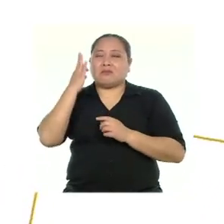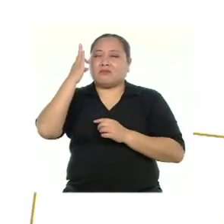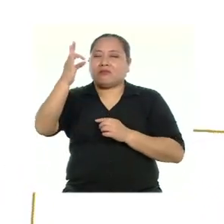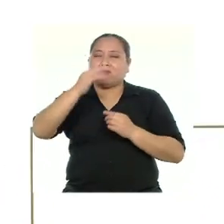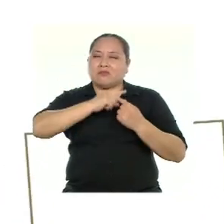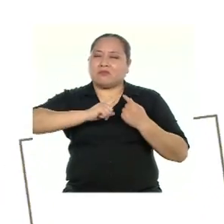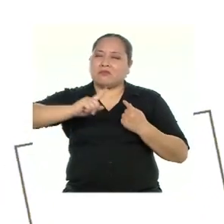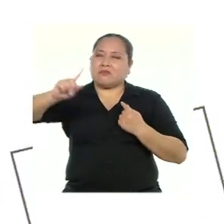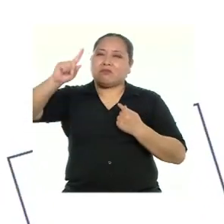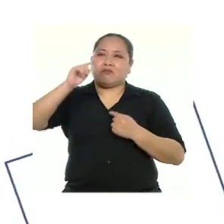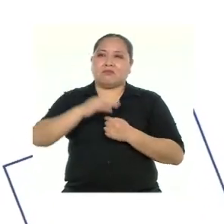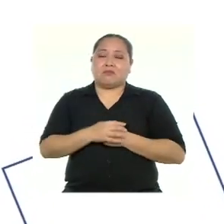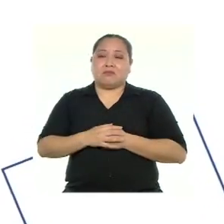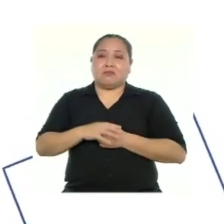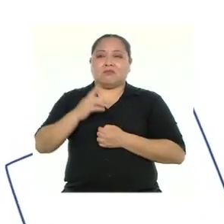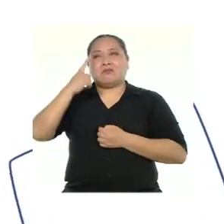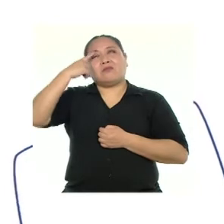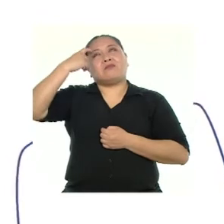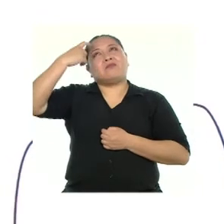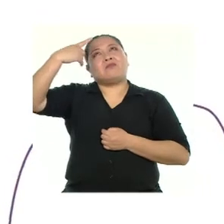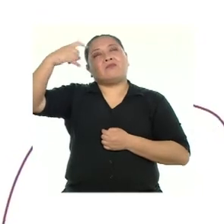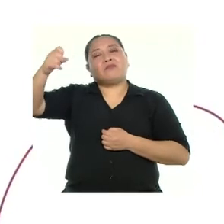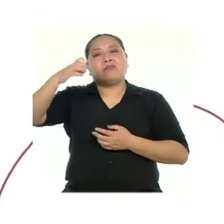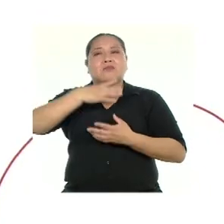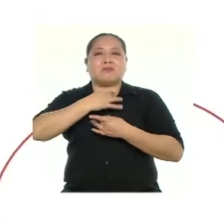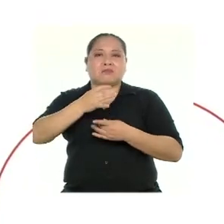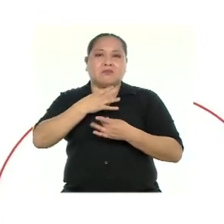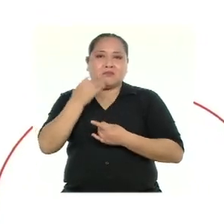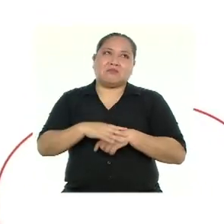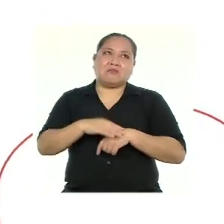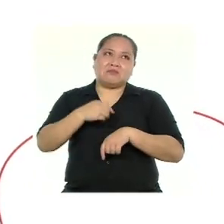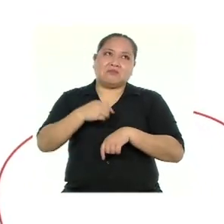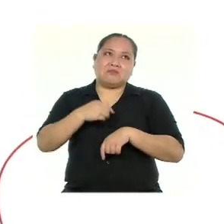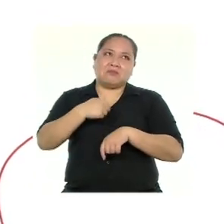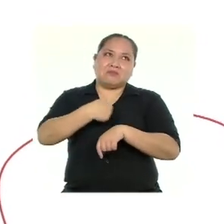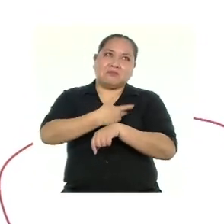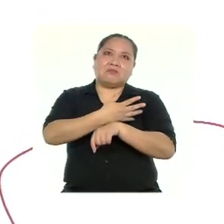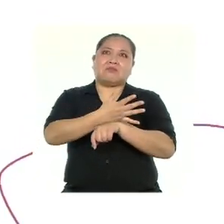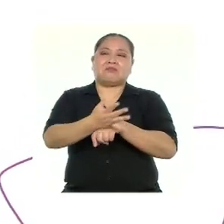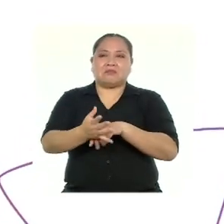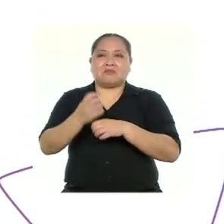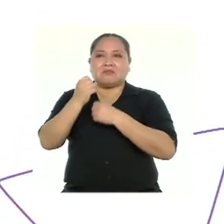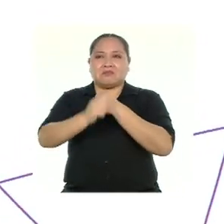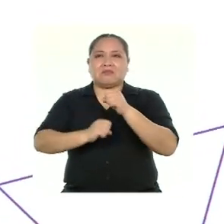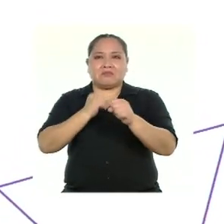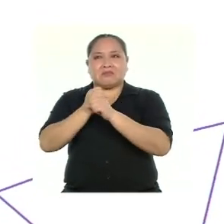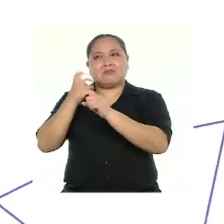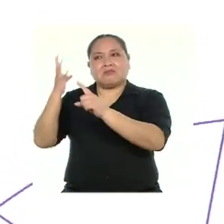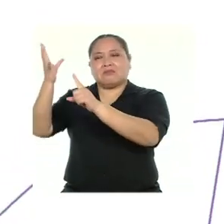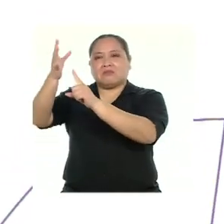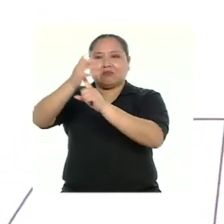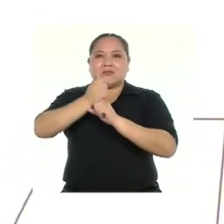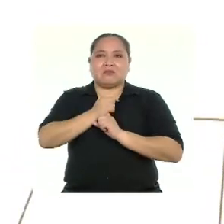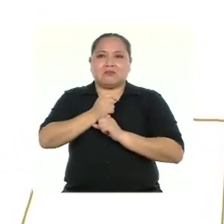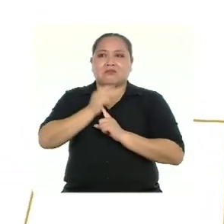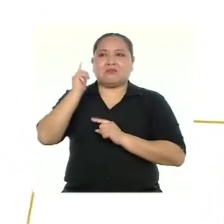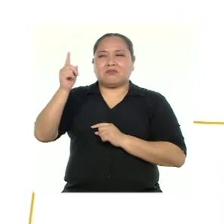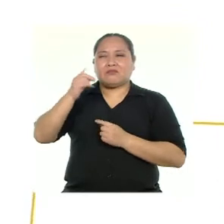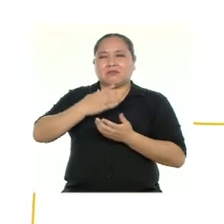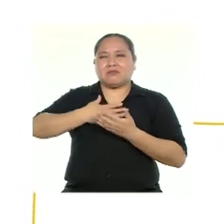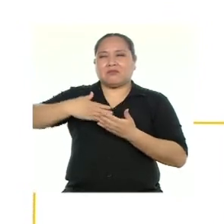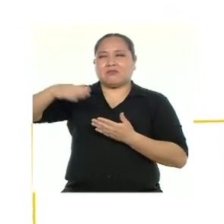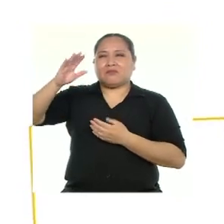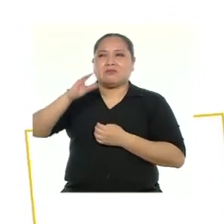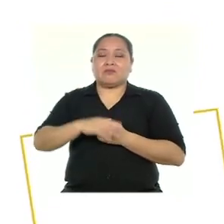plazo que tiene que ver con nuestros sueños e intereses y nos podemos demorar años en alcanzarlas Una meta a largo plazo